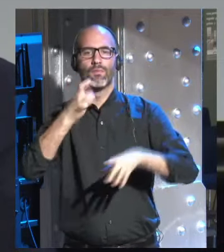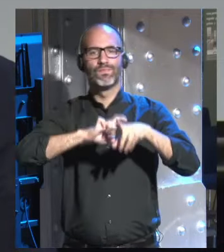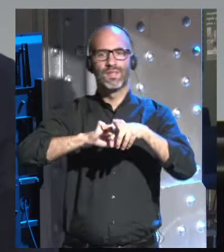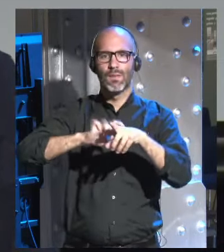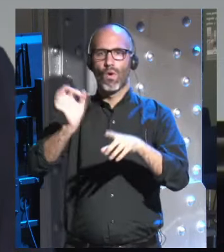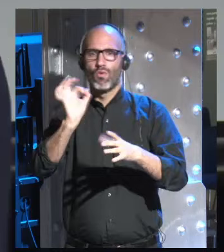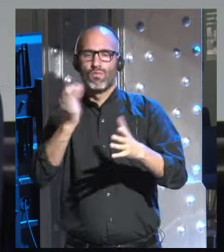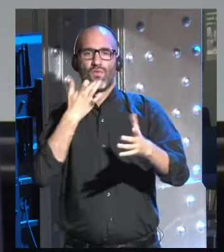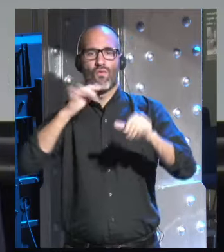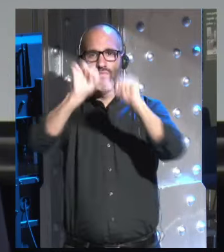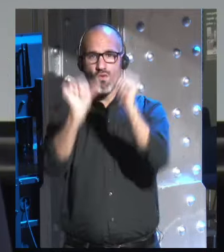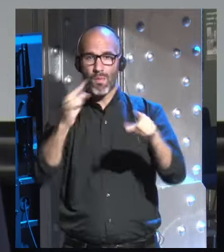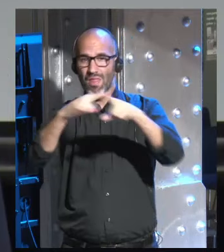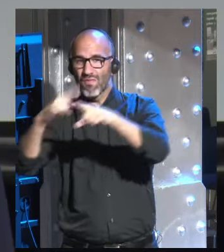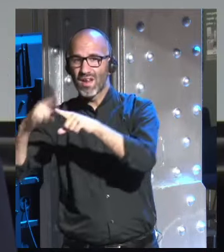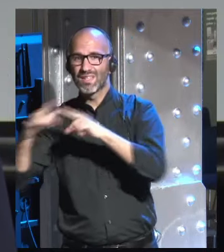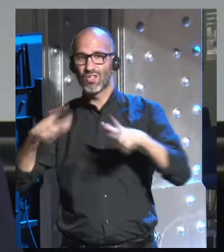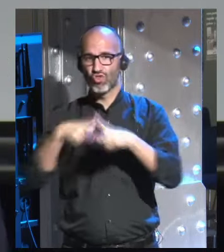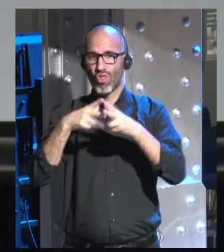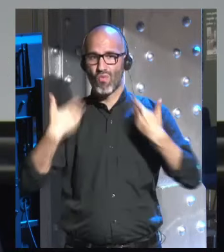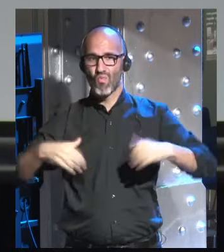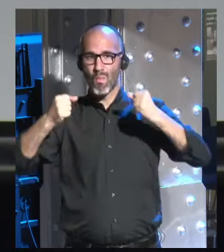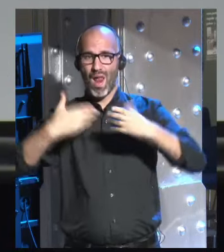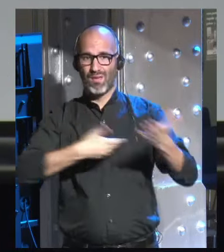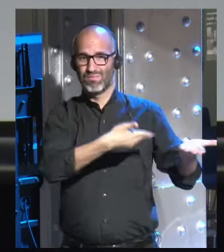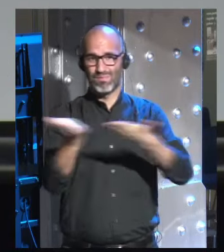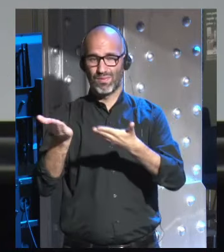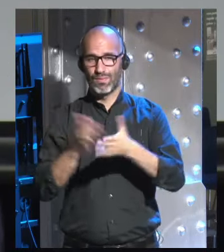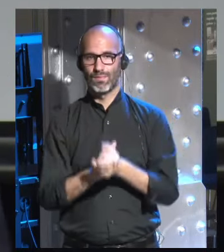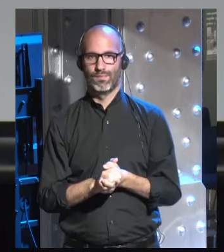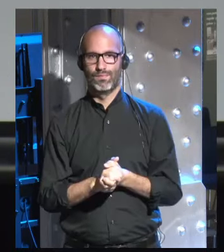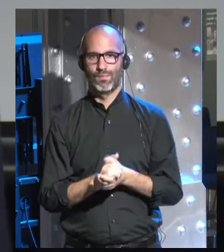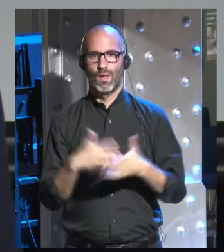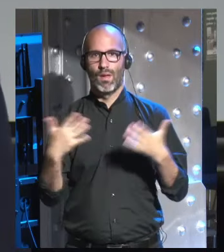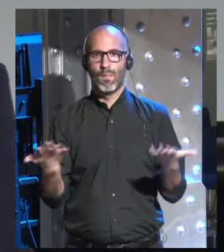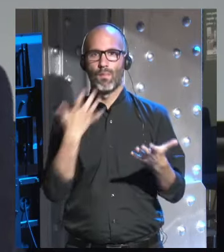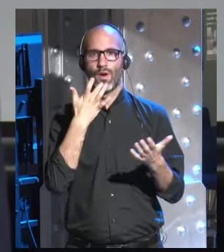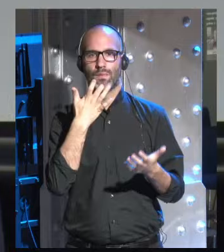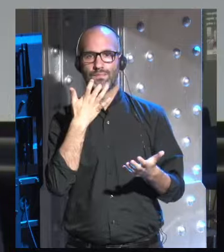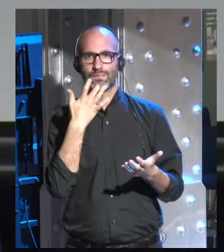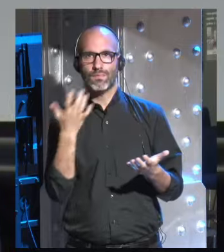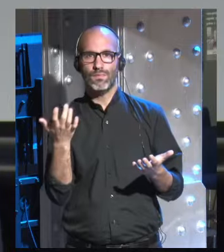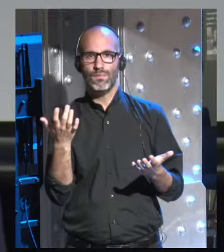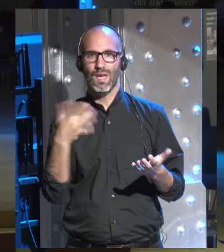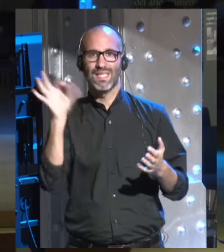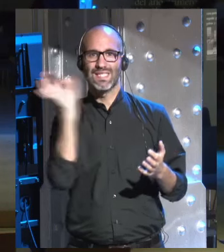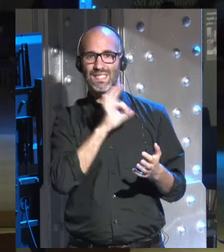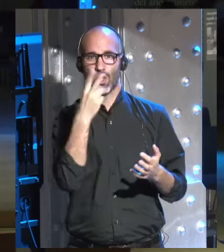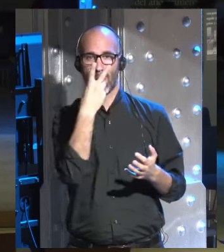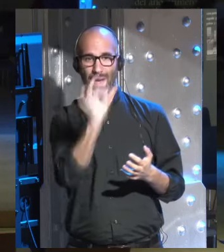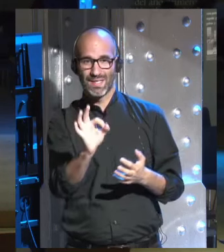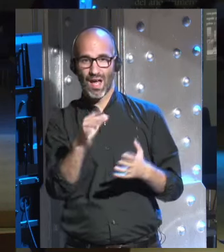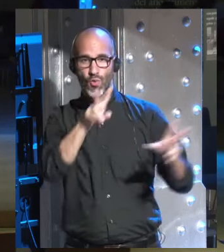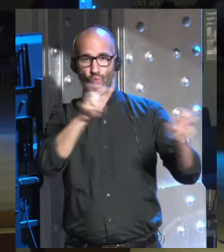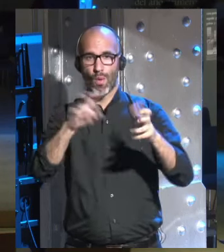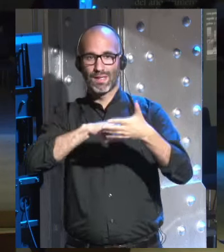totalmente distintos de sociedad humana en el siglo XX las nuevas